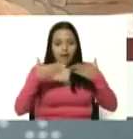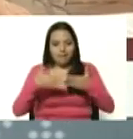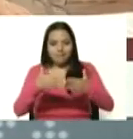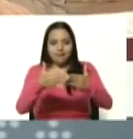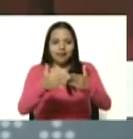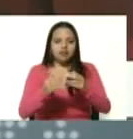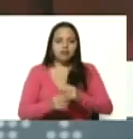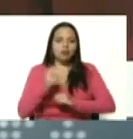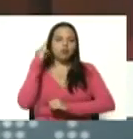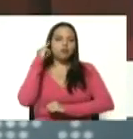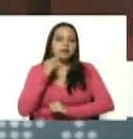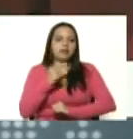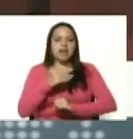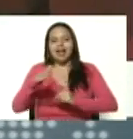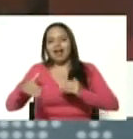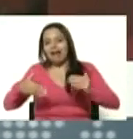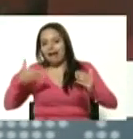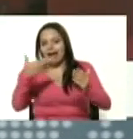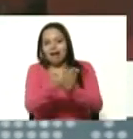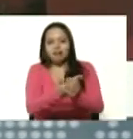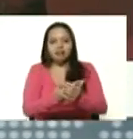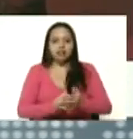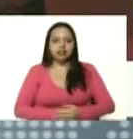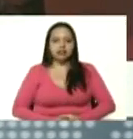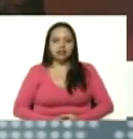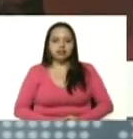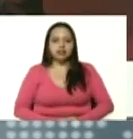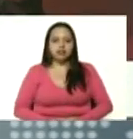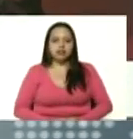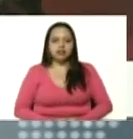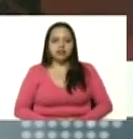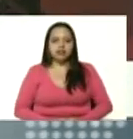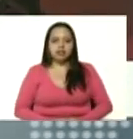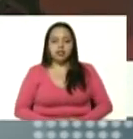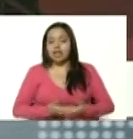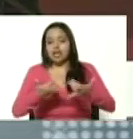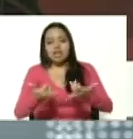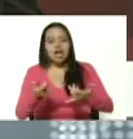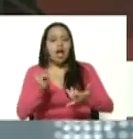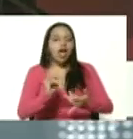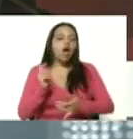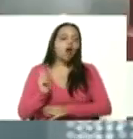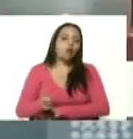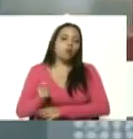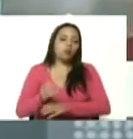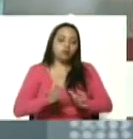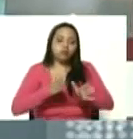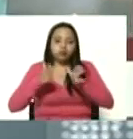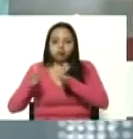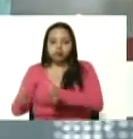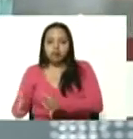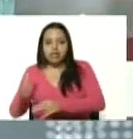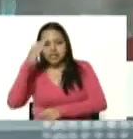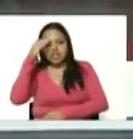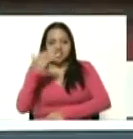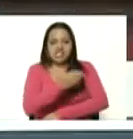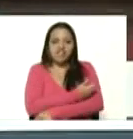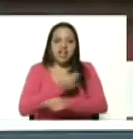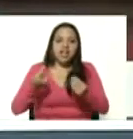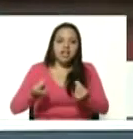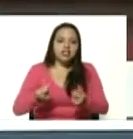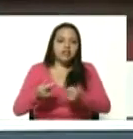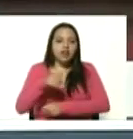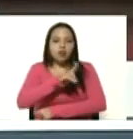hasta que pasó a su situación de reserva activa y en pleno